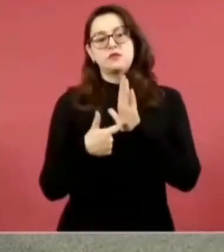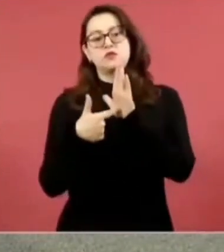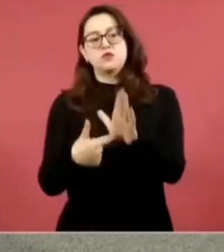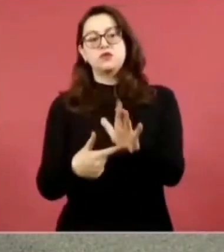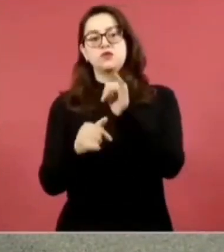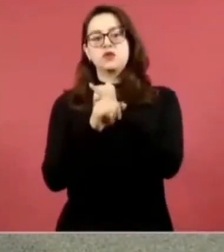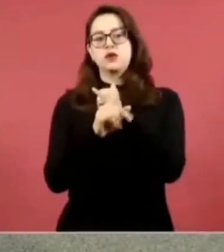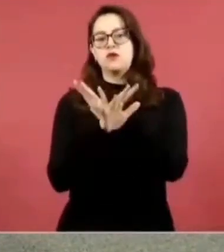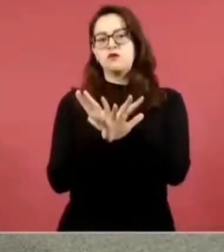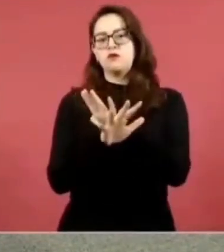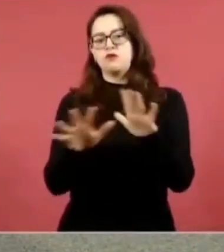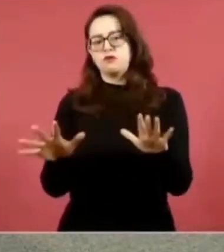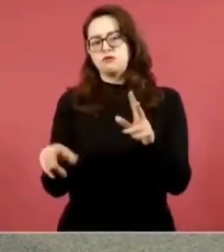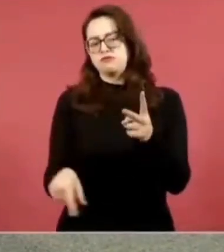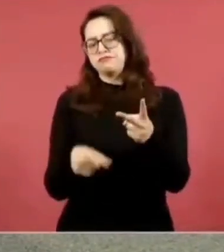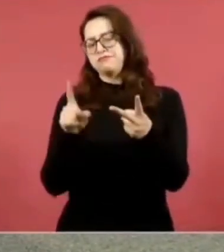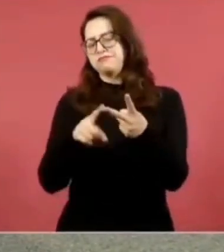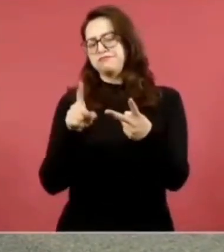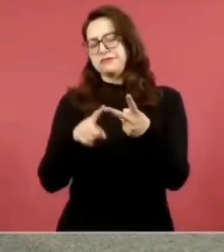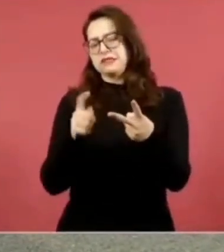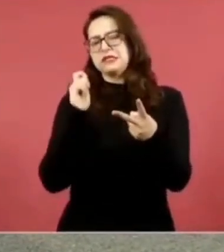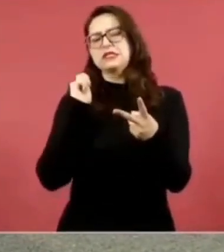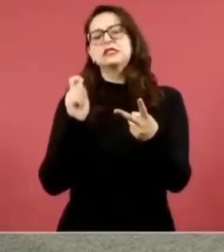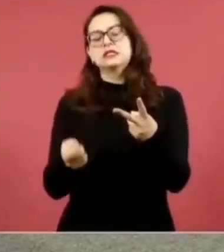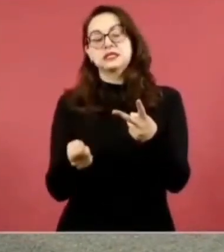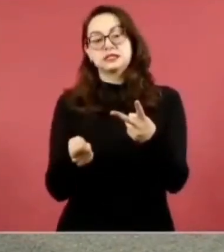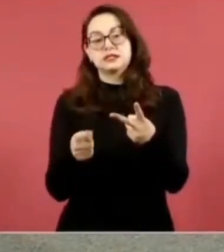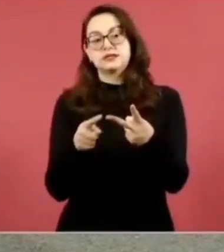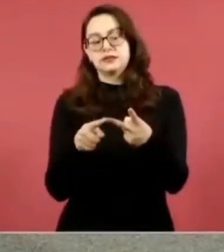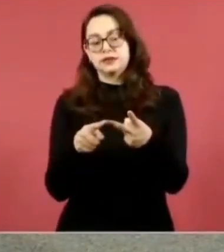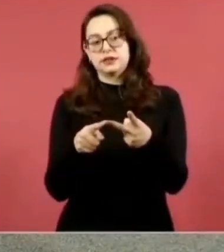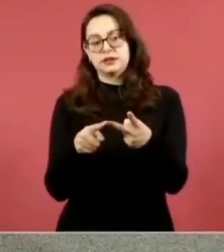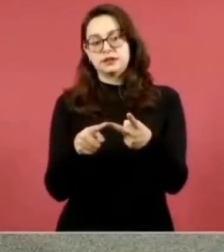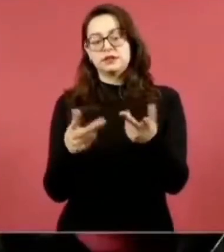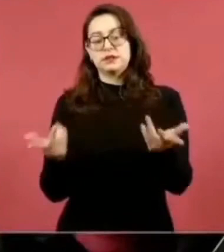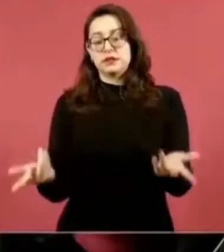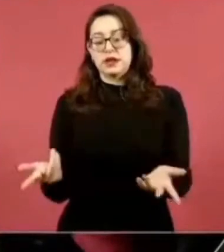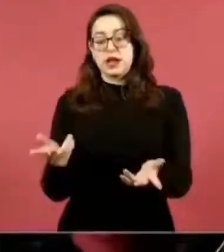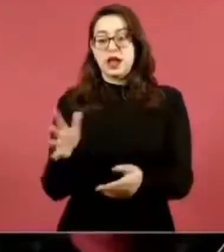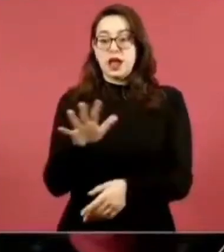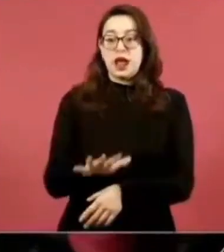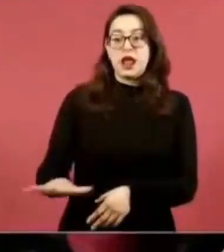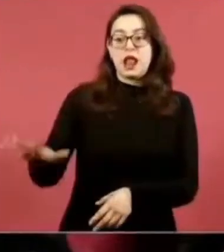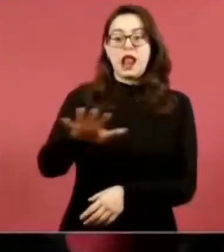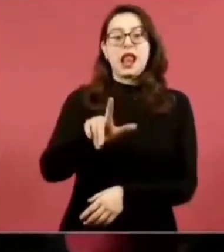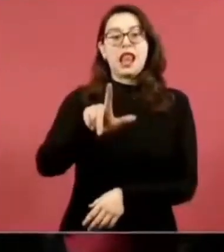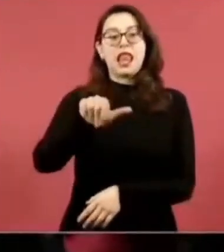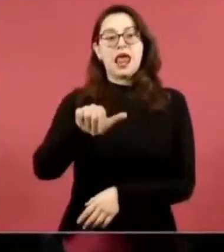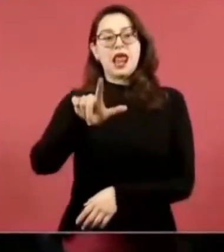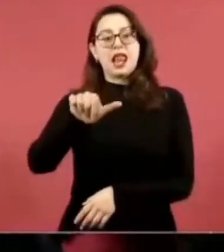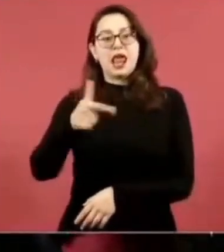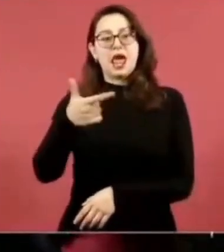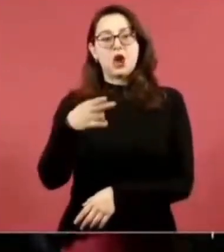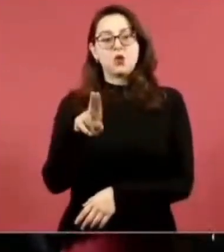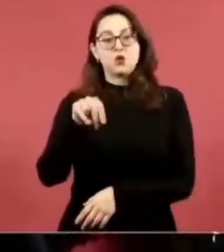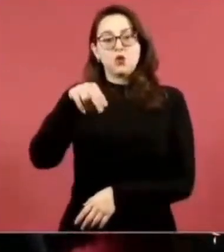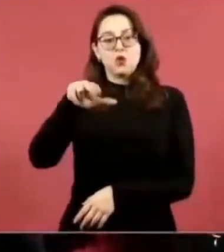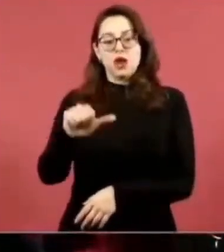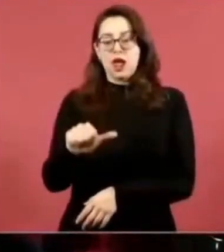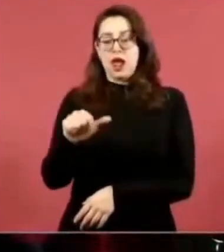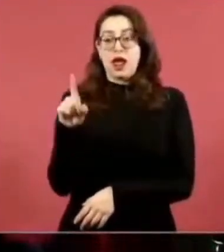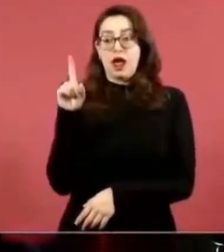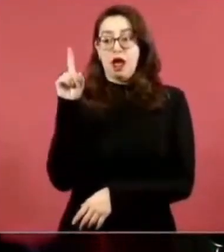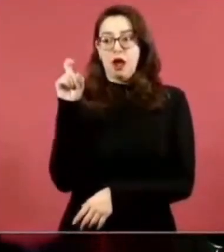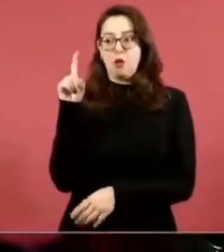avance en el programa Agua Saludable para la Laguna, que es un programa muy